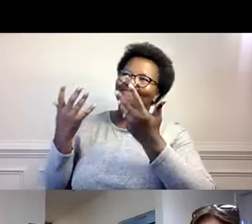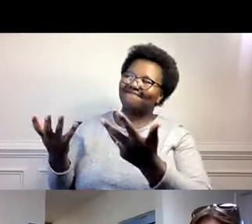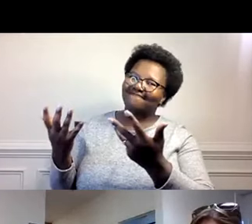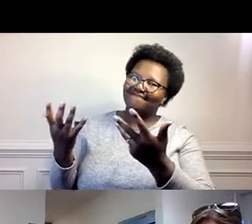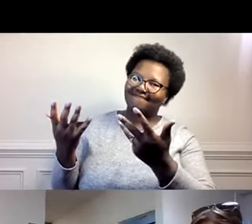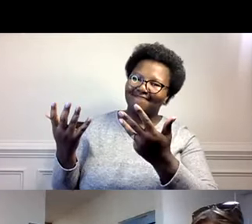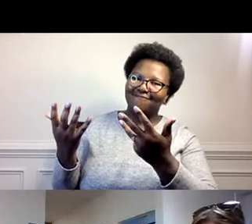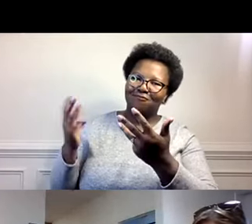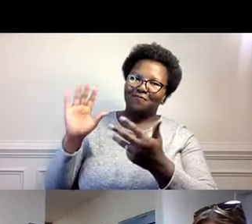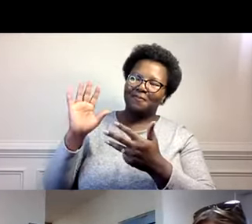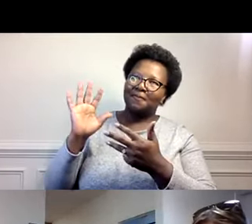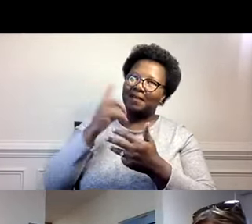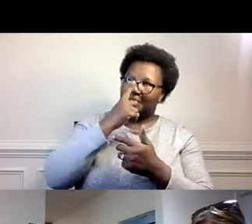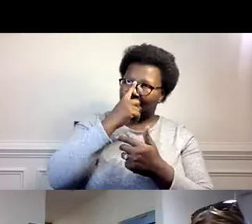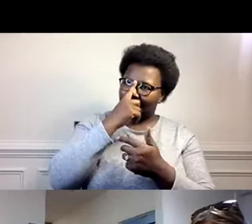Bueno.